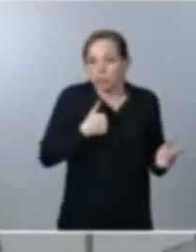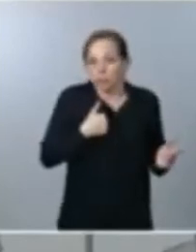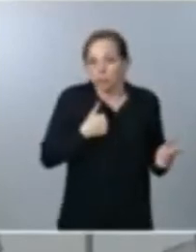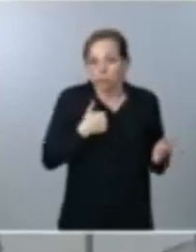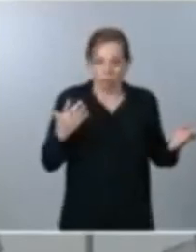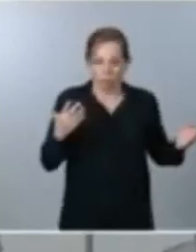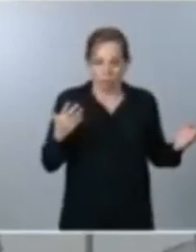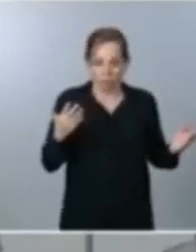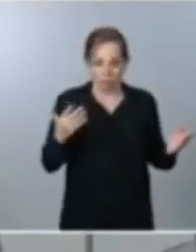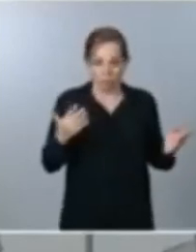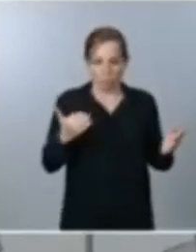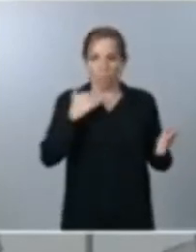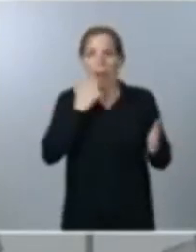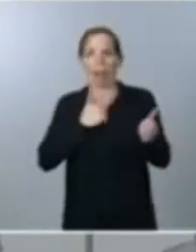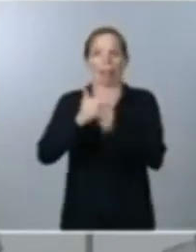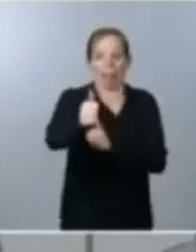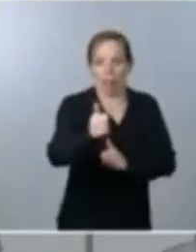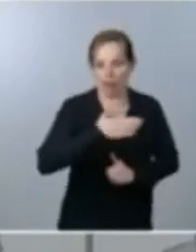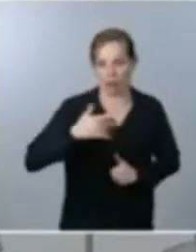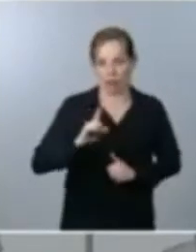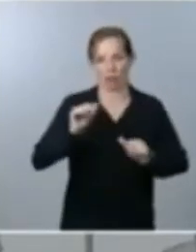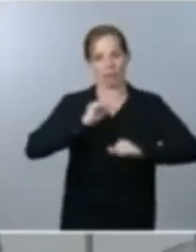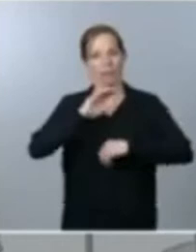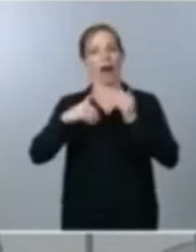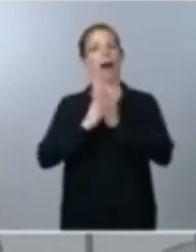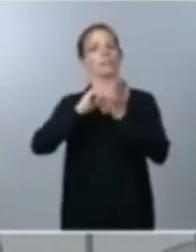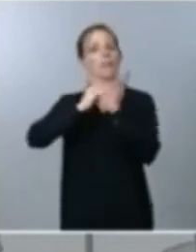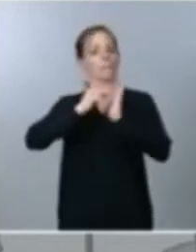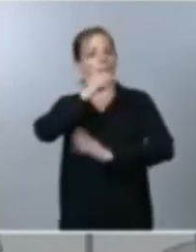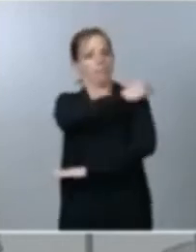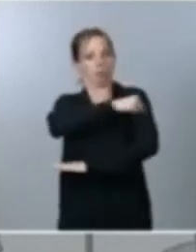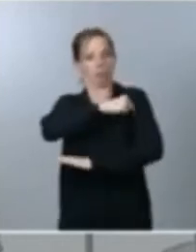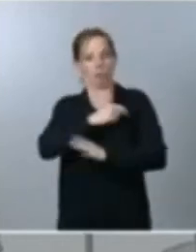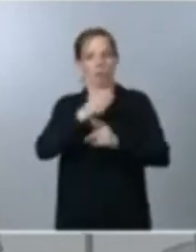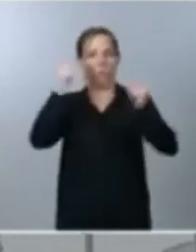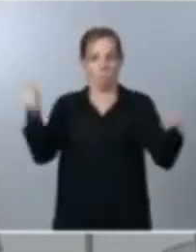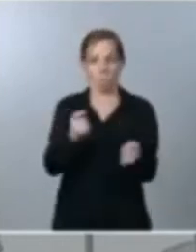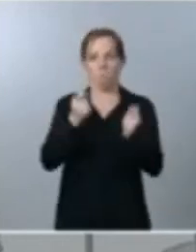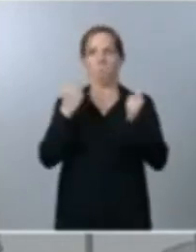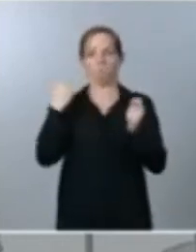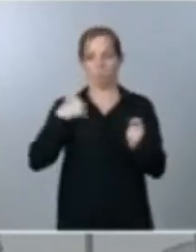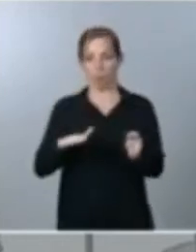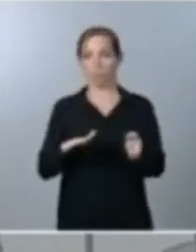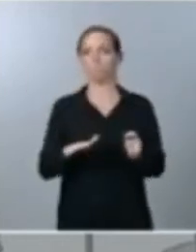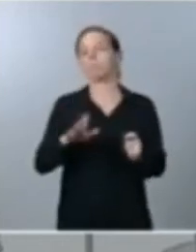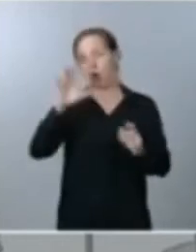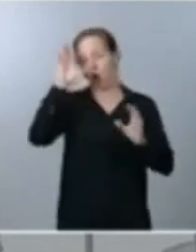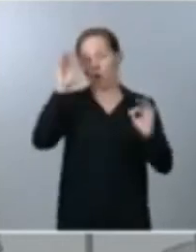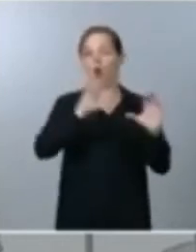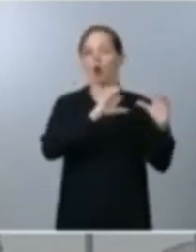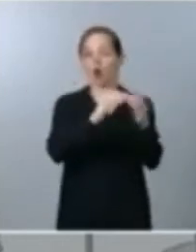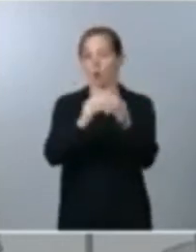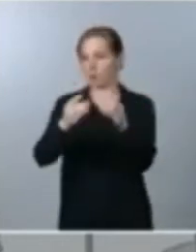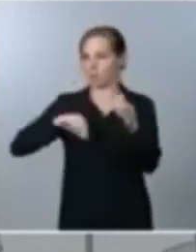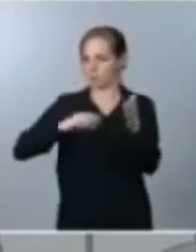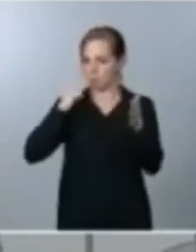adelantarme a la presentación del mismo pero evidentemente vamos a tener muy en cuenta lógicamente a estos colectivos en segundo lugar